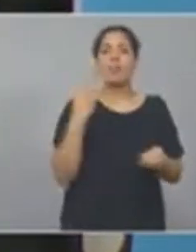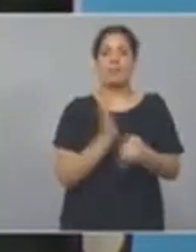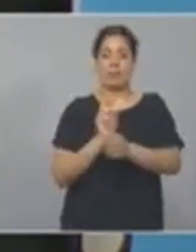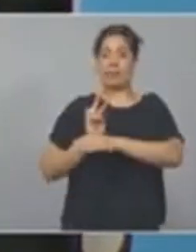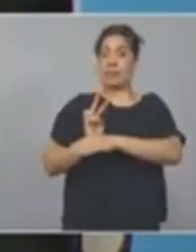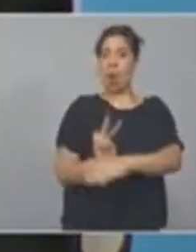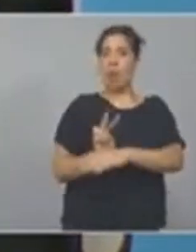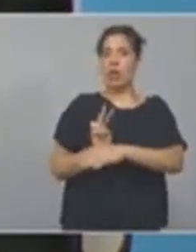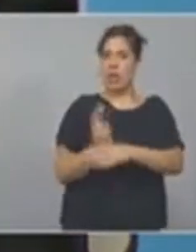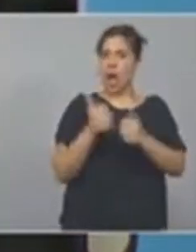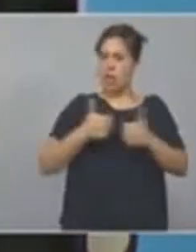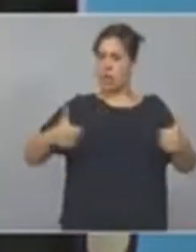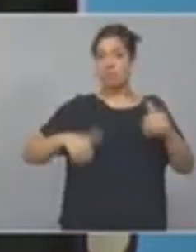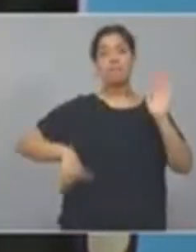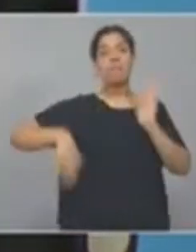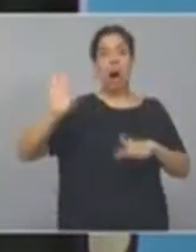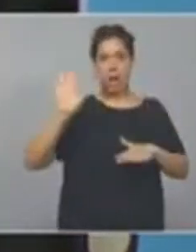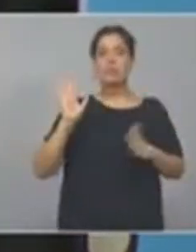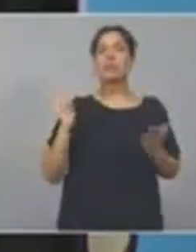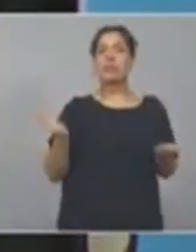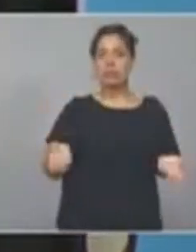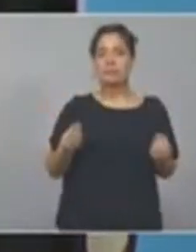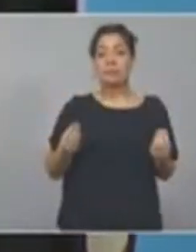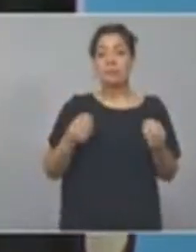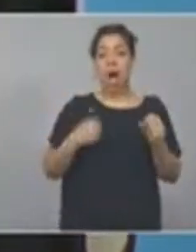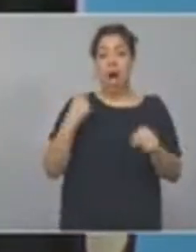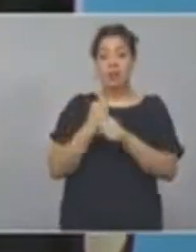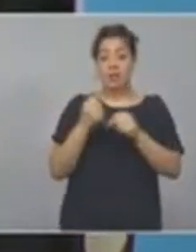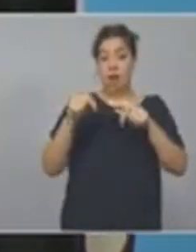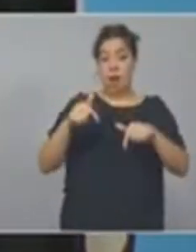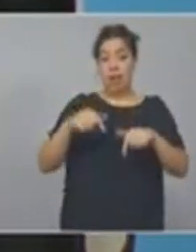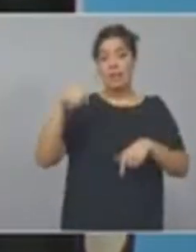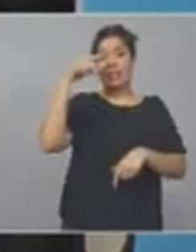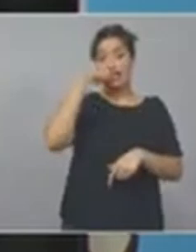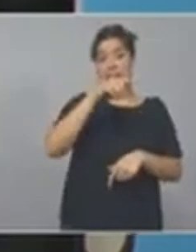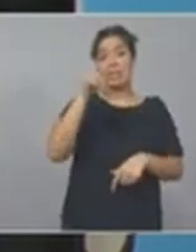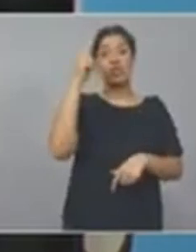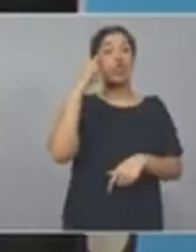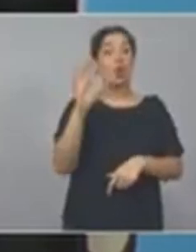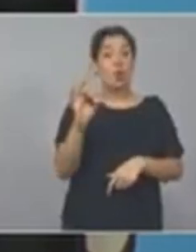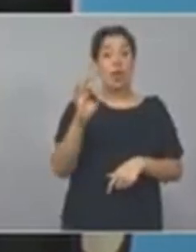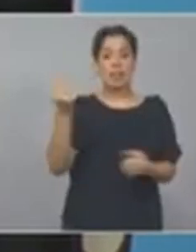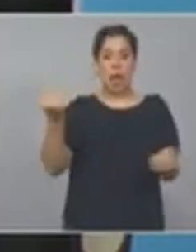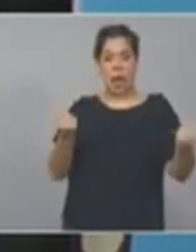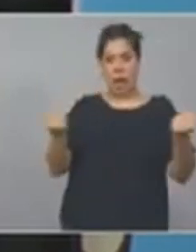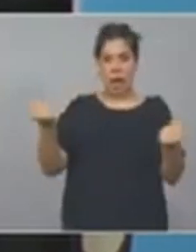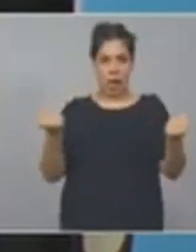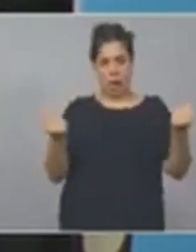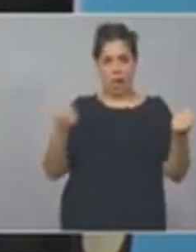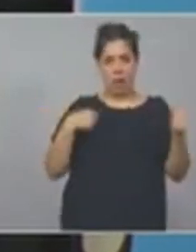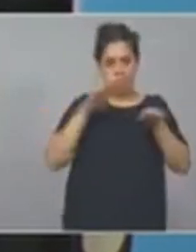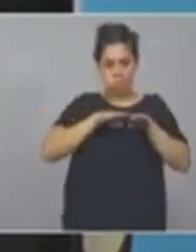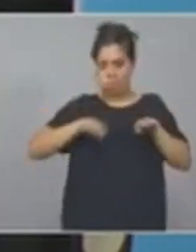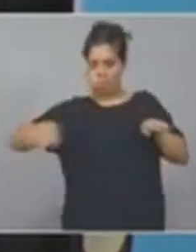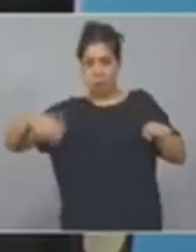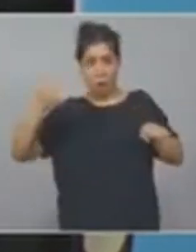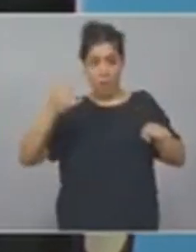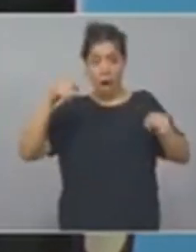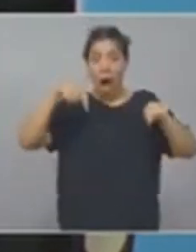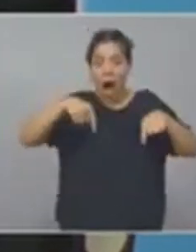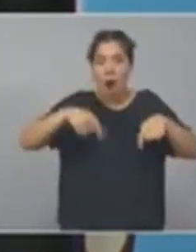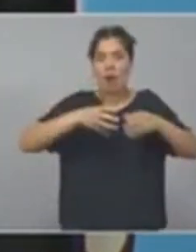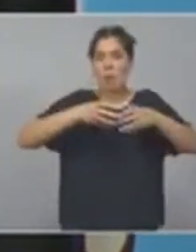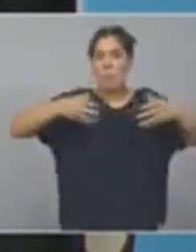había 790 móviles, vehículos patrulleros. Hoy tenemos más de 5